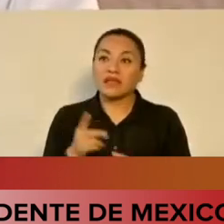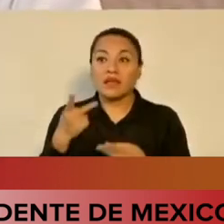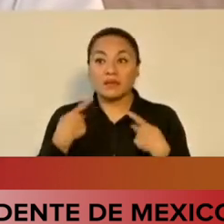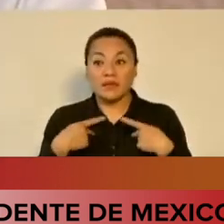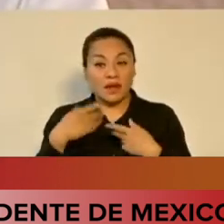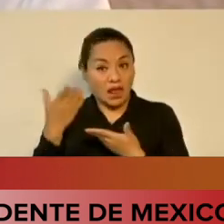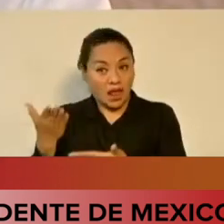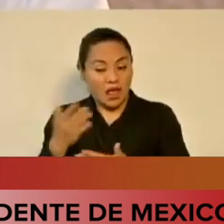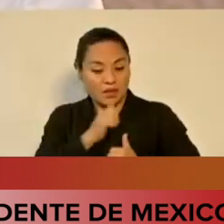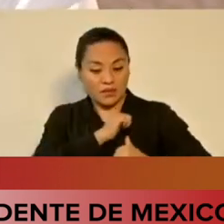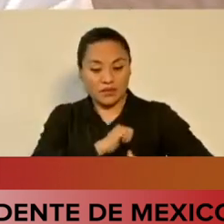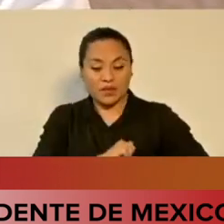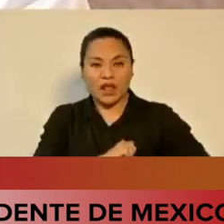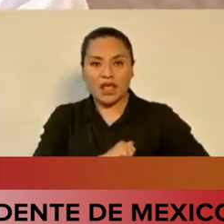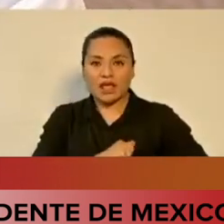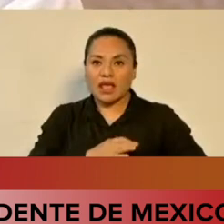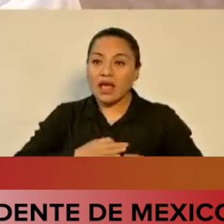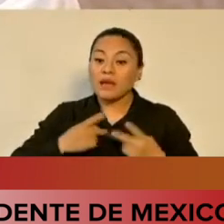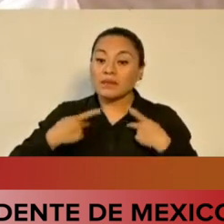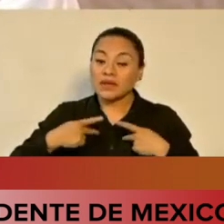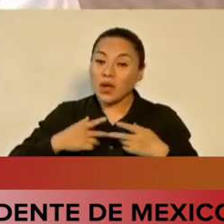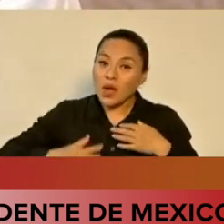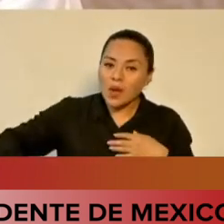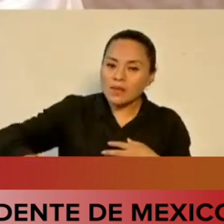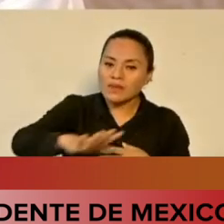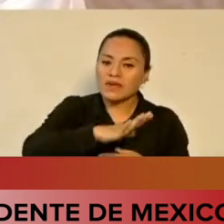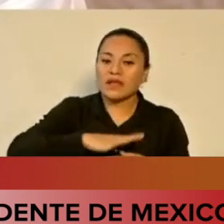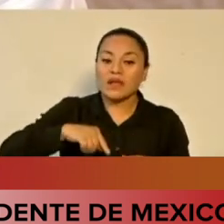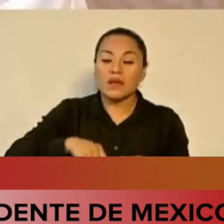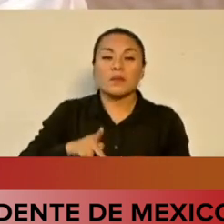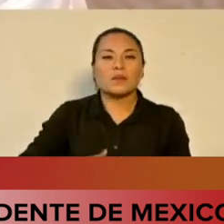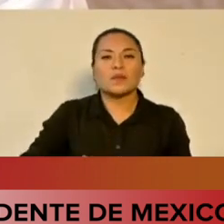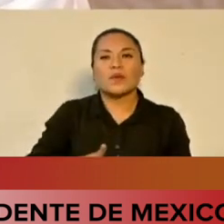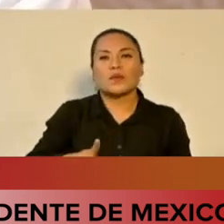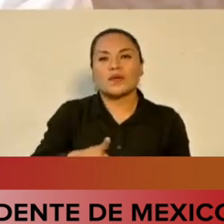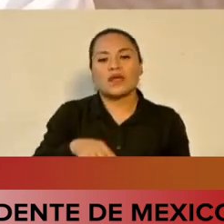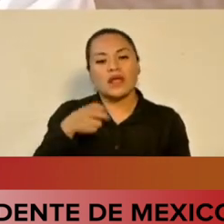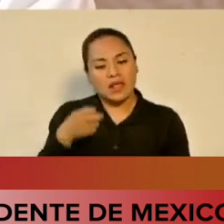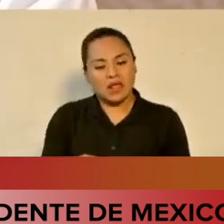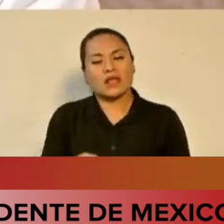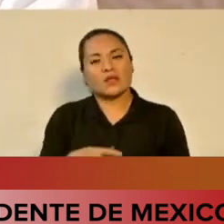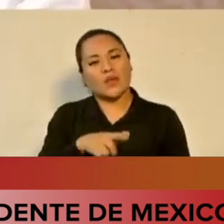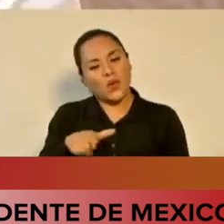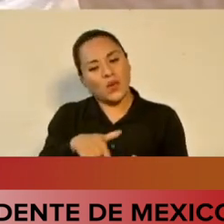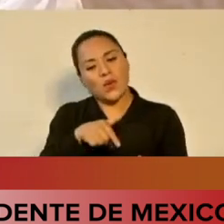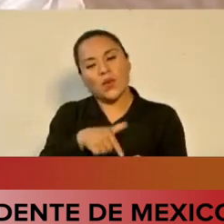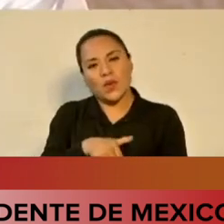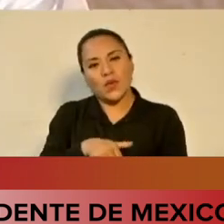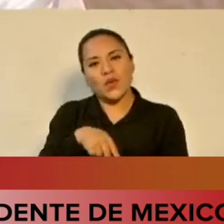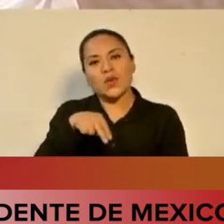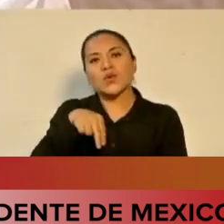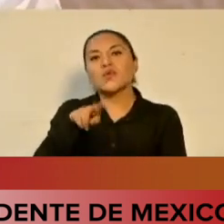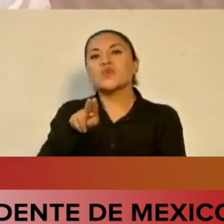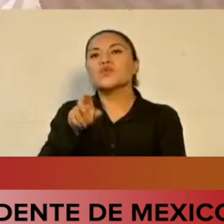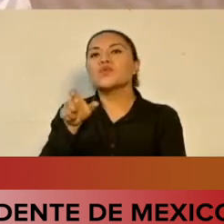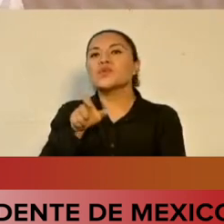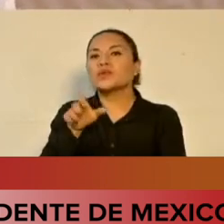autoridades, a todos los habitantes de este pueblo Nuxá,